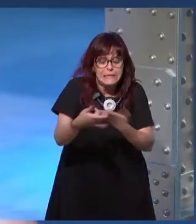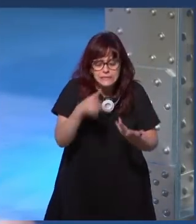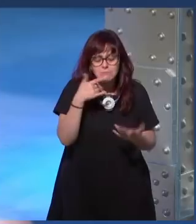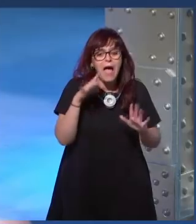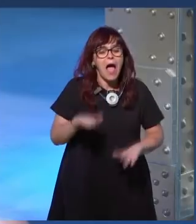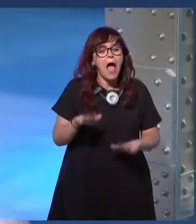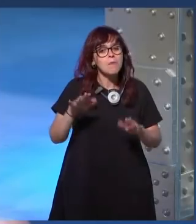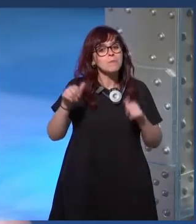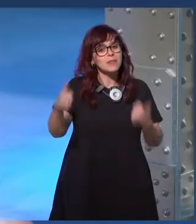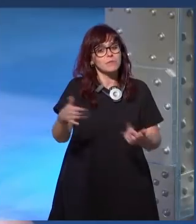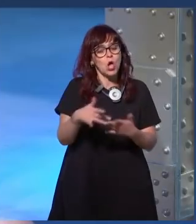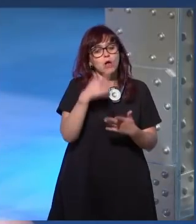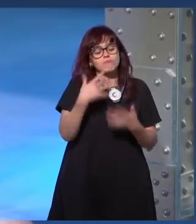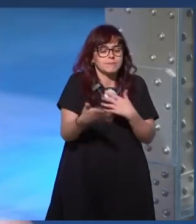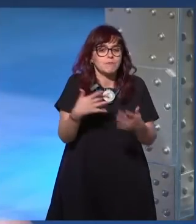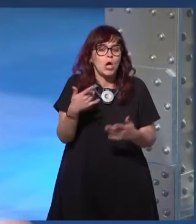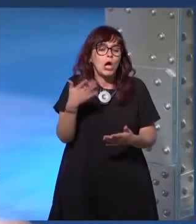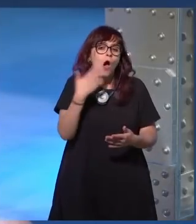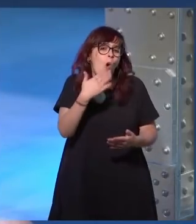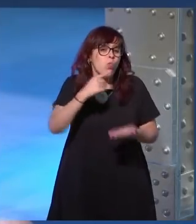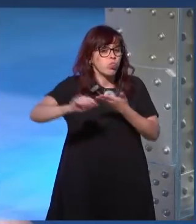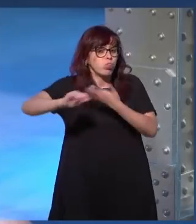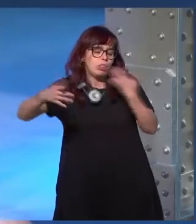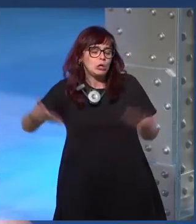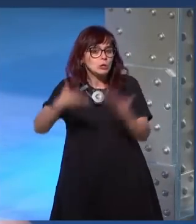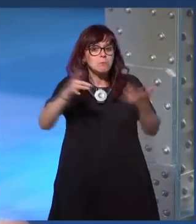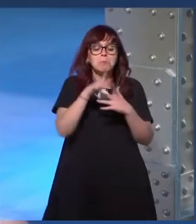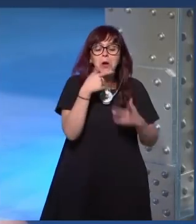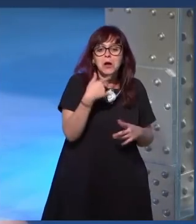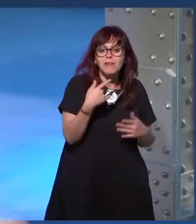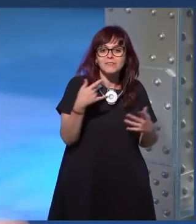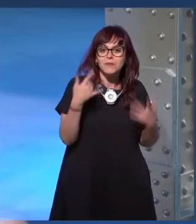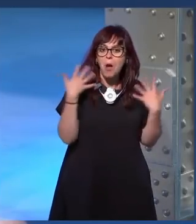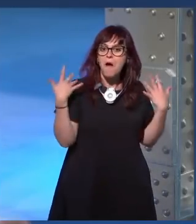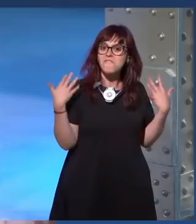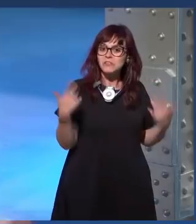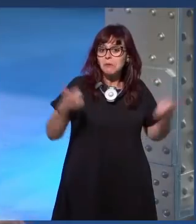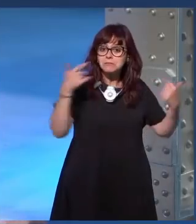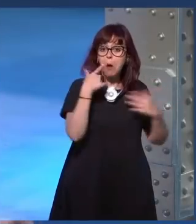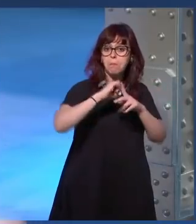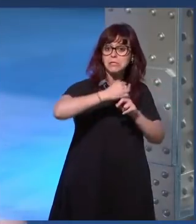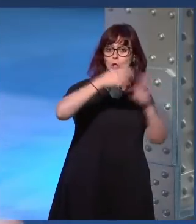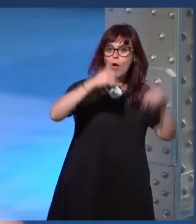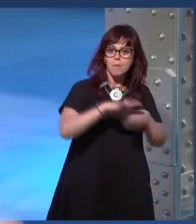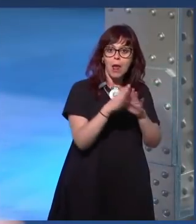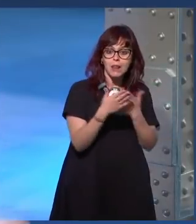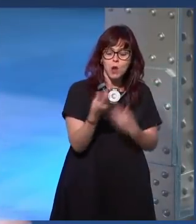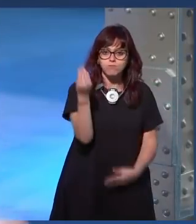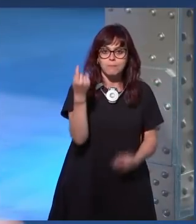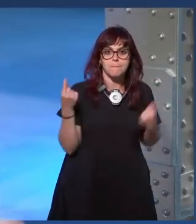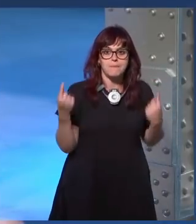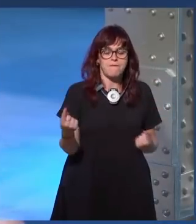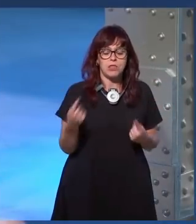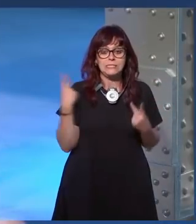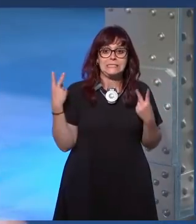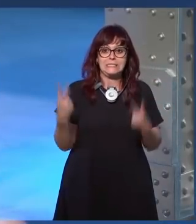escritores amateur nos lo pasamos mejor porque no tenemos esa presión luego ya cuando has sacado el primer libro o has sacado